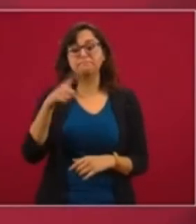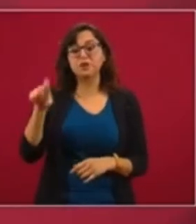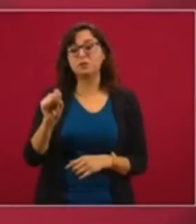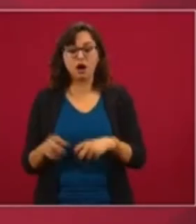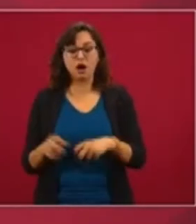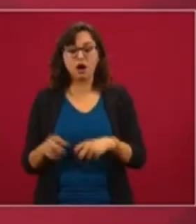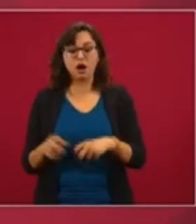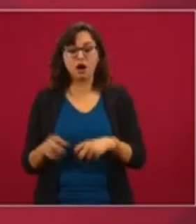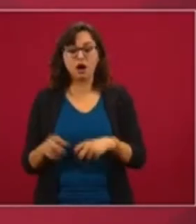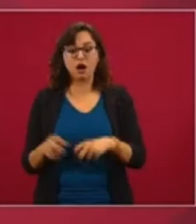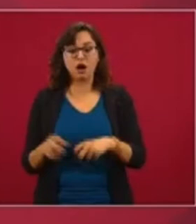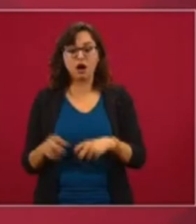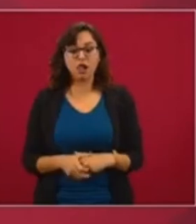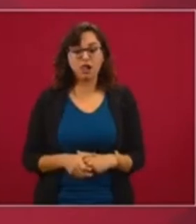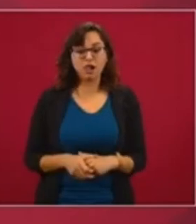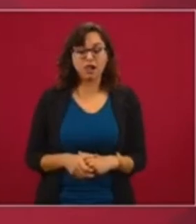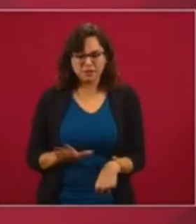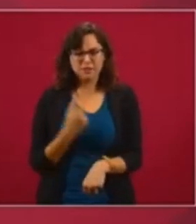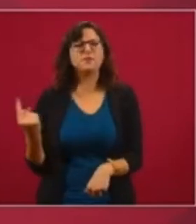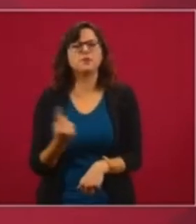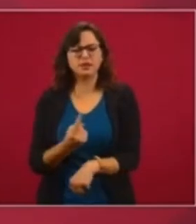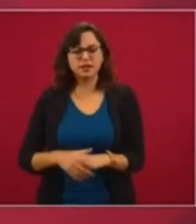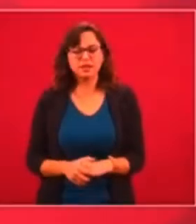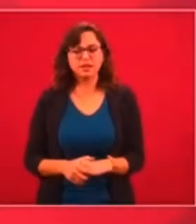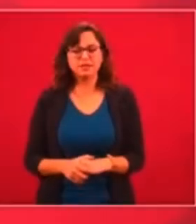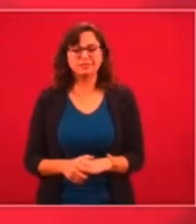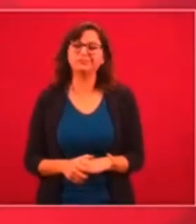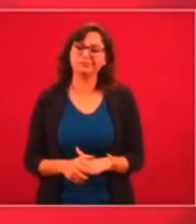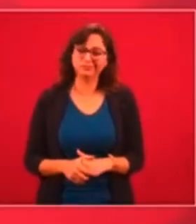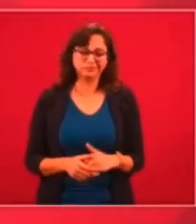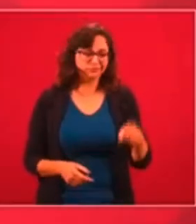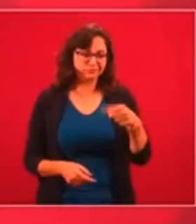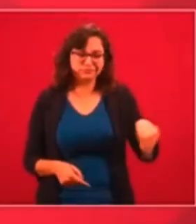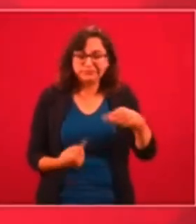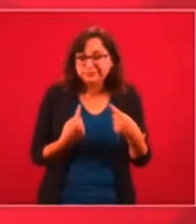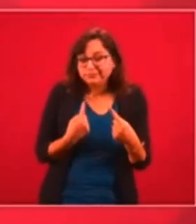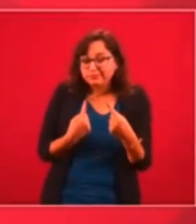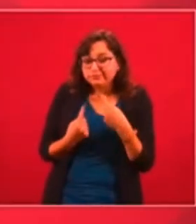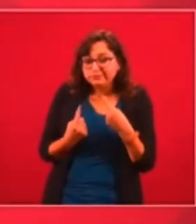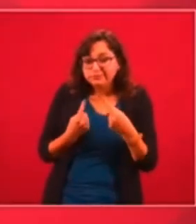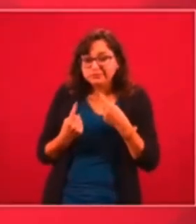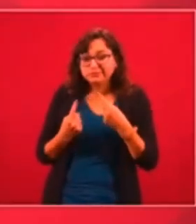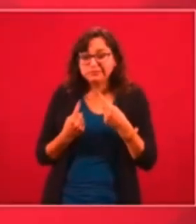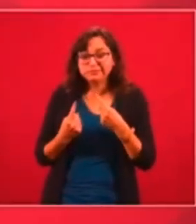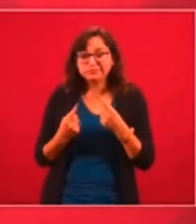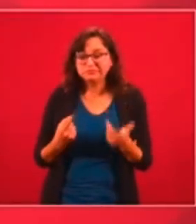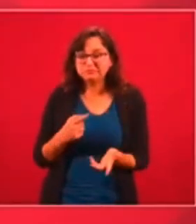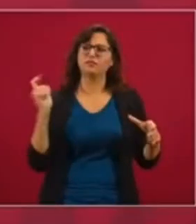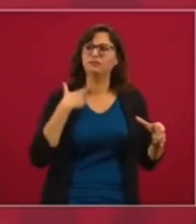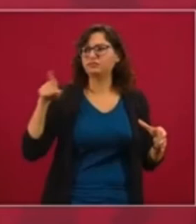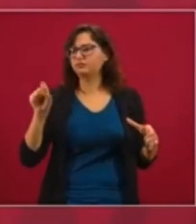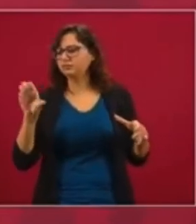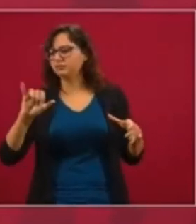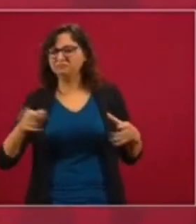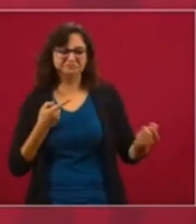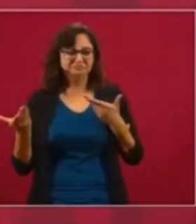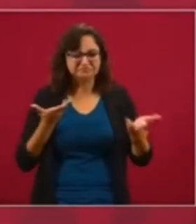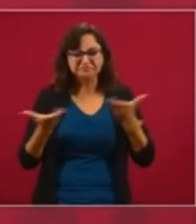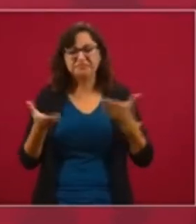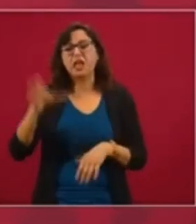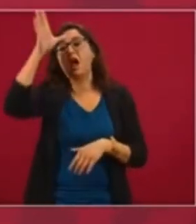porque hablaron con los ministros y de antemano se sabía de que no iban a autorizar la consulta. Yo